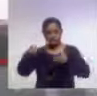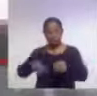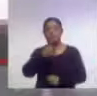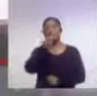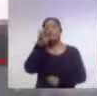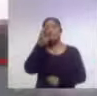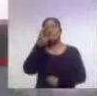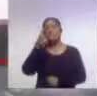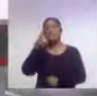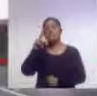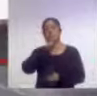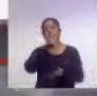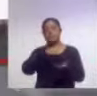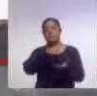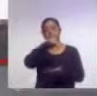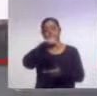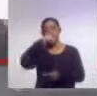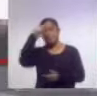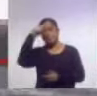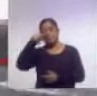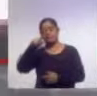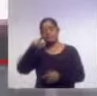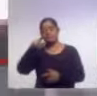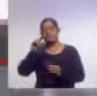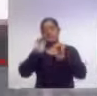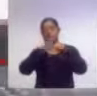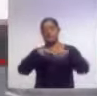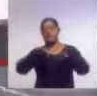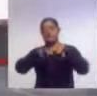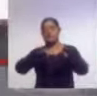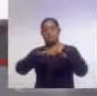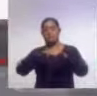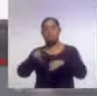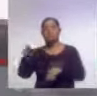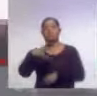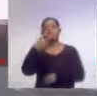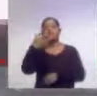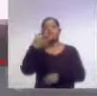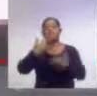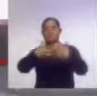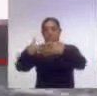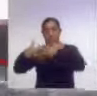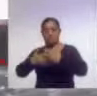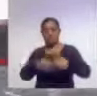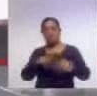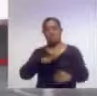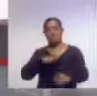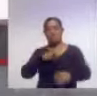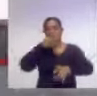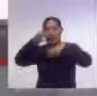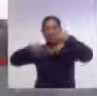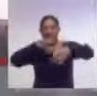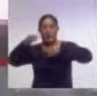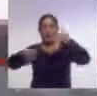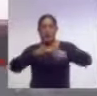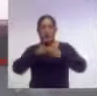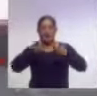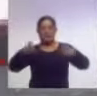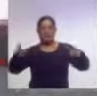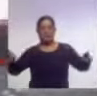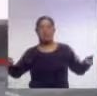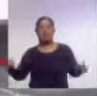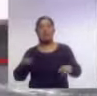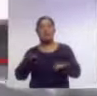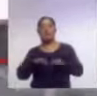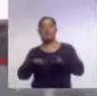vacantes y la participación de 14 empresas, el Sistema Estatal de Promoción del Empleo y Desarrollo Comunitario realizó la Feria del